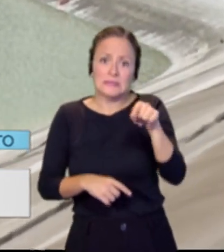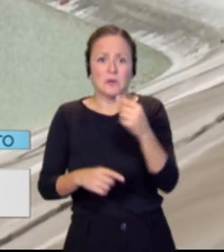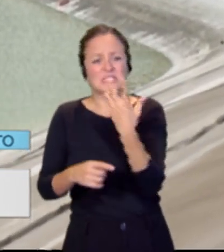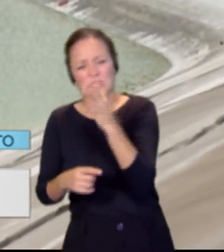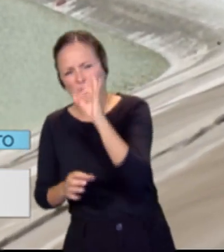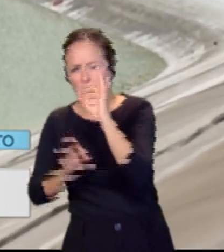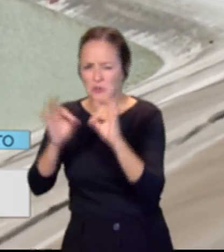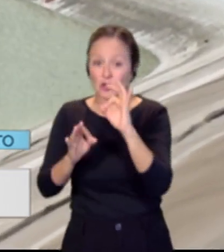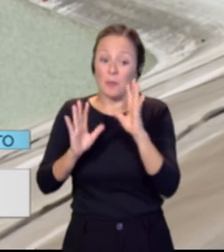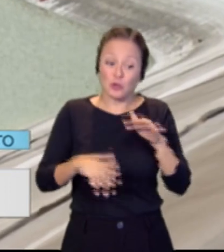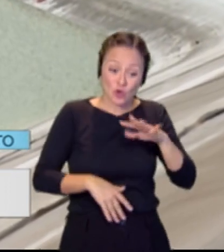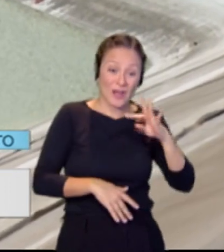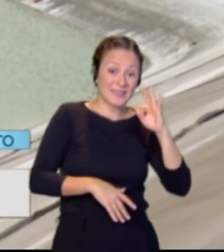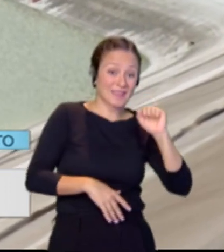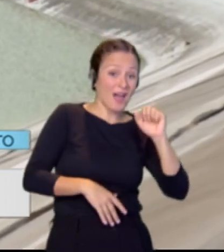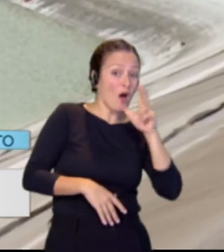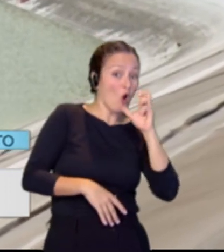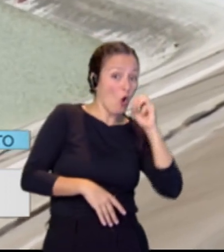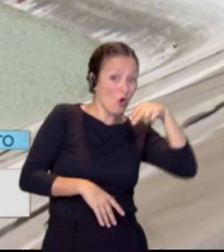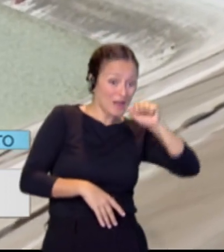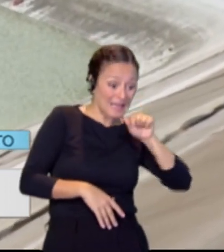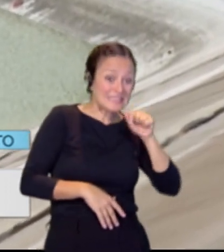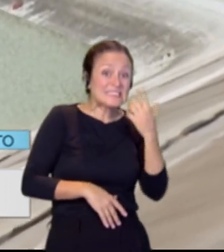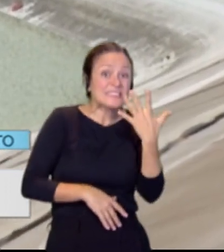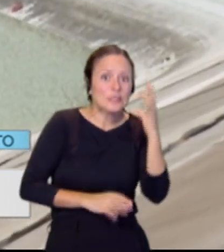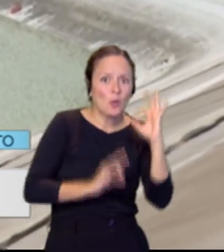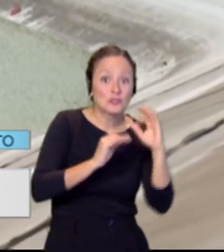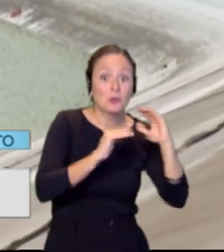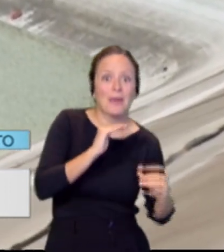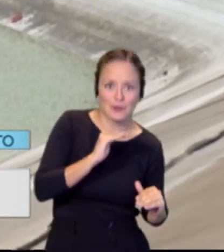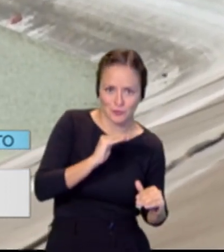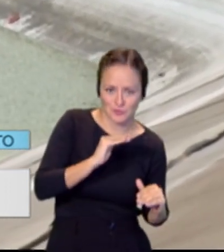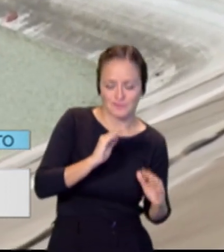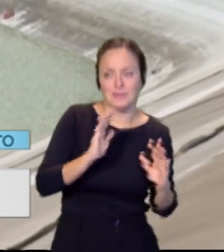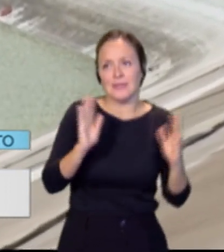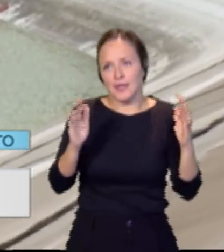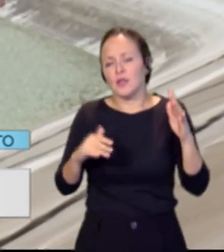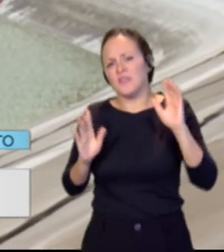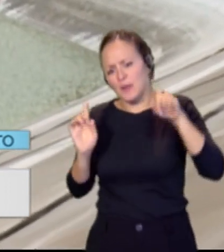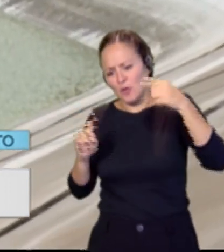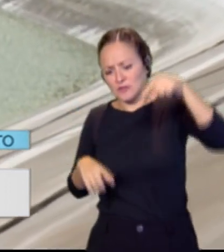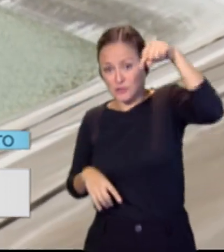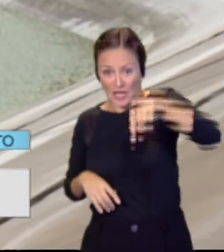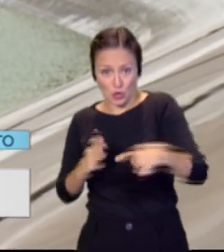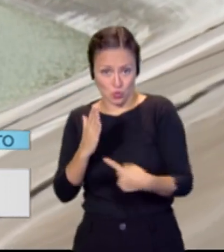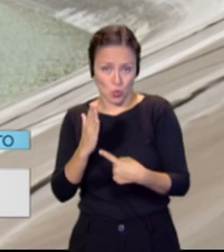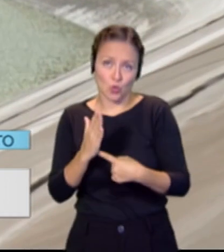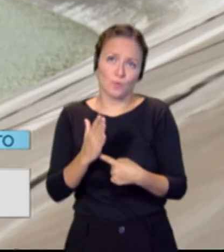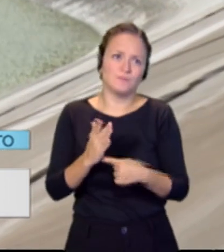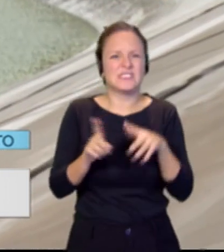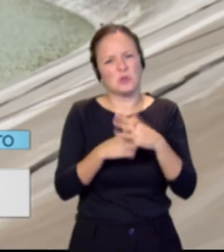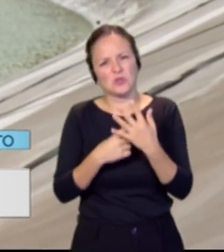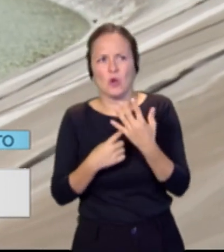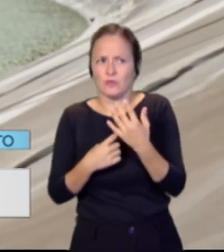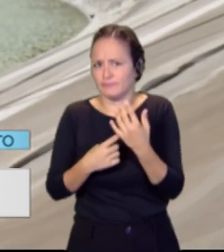están por debajo de un 5%. En cambio, en la zona sur, bueno, pues el panorama no es muy diferente, está en torno a un